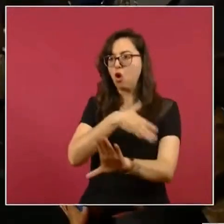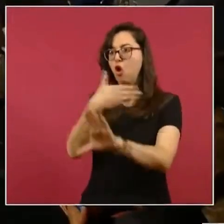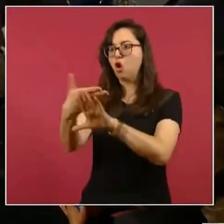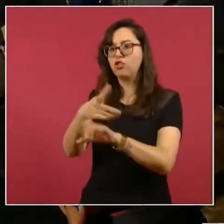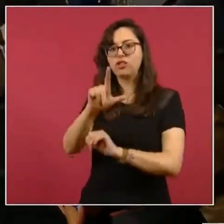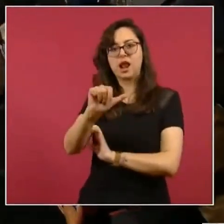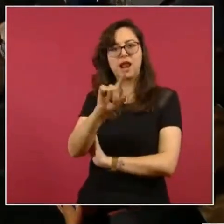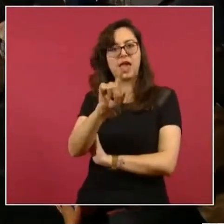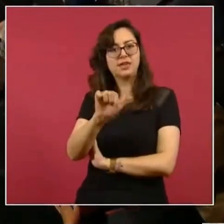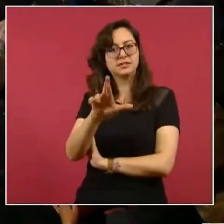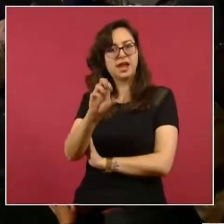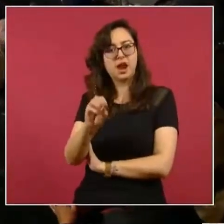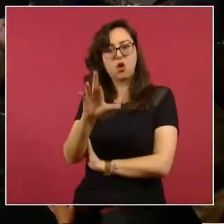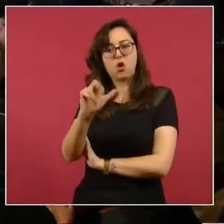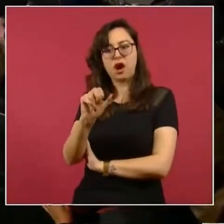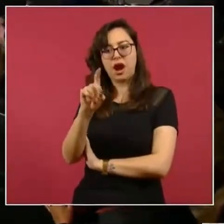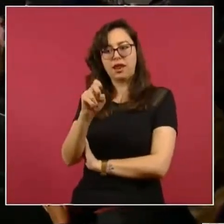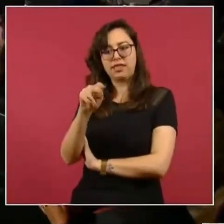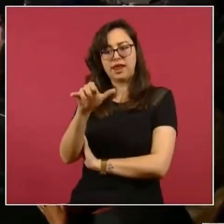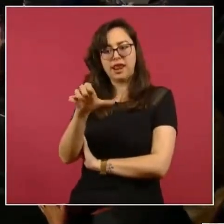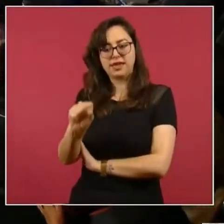que repetir y repetir.